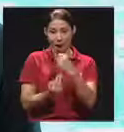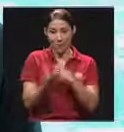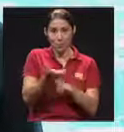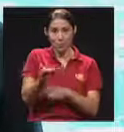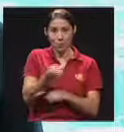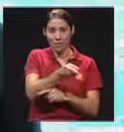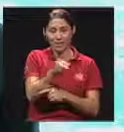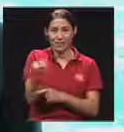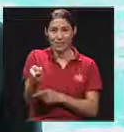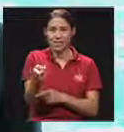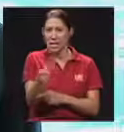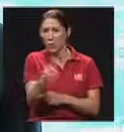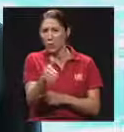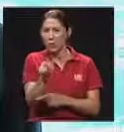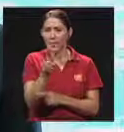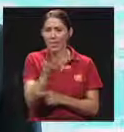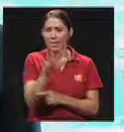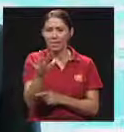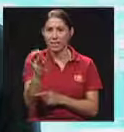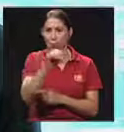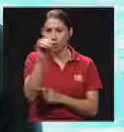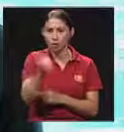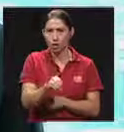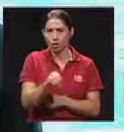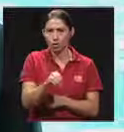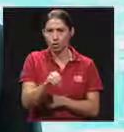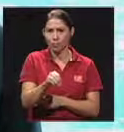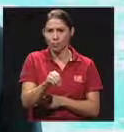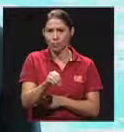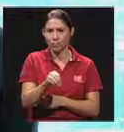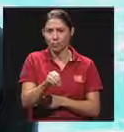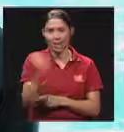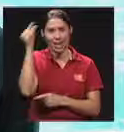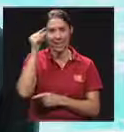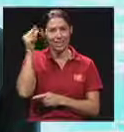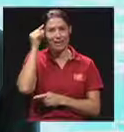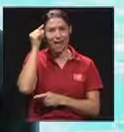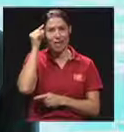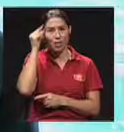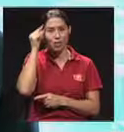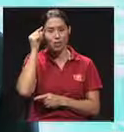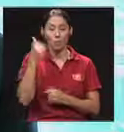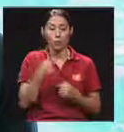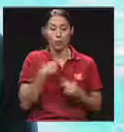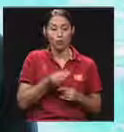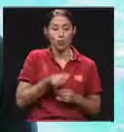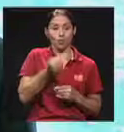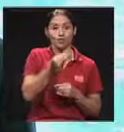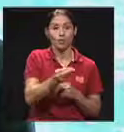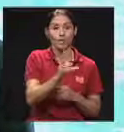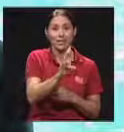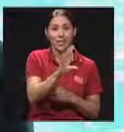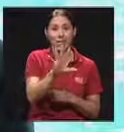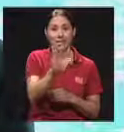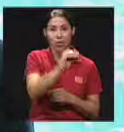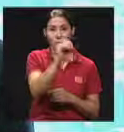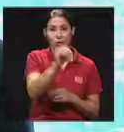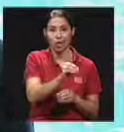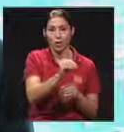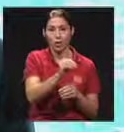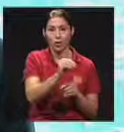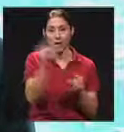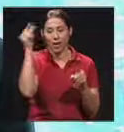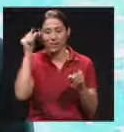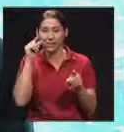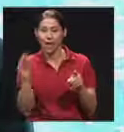dos cosas, es cerca del 25% de lo que el Estado está poniendo por cada 75% que yo pongo. Entonces ahí hay una